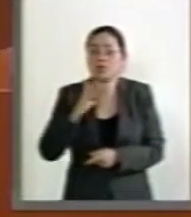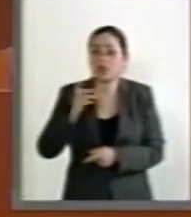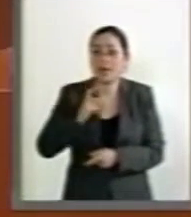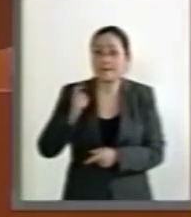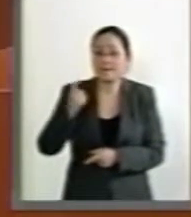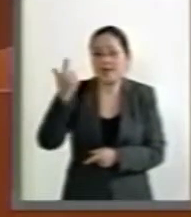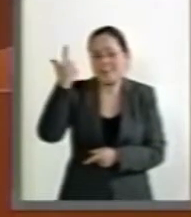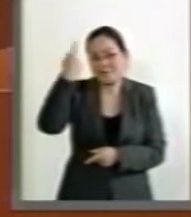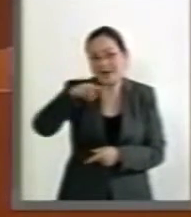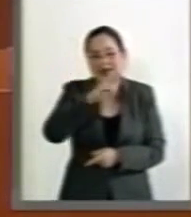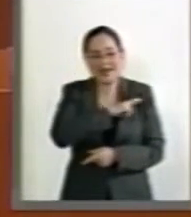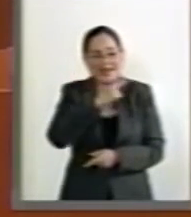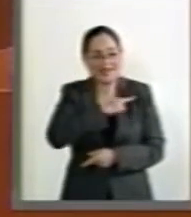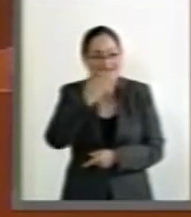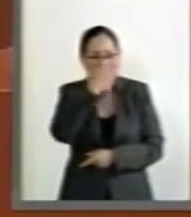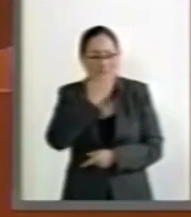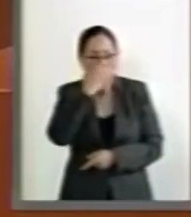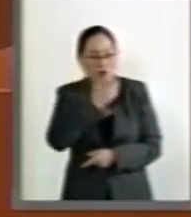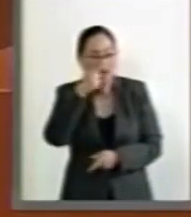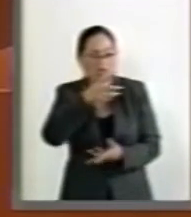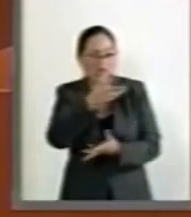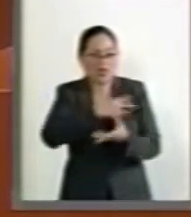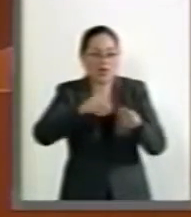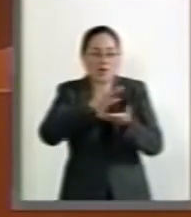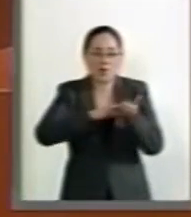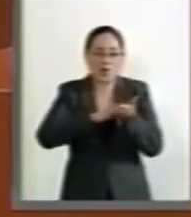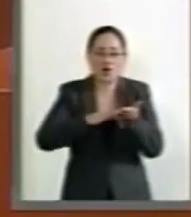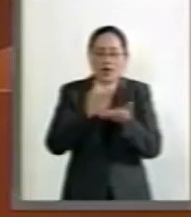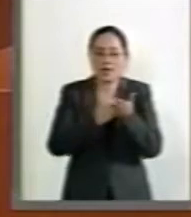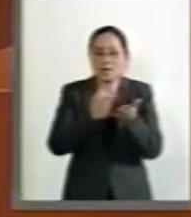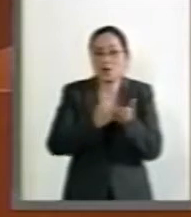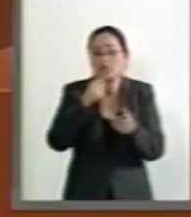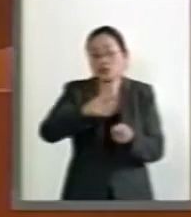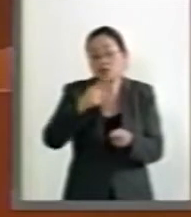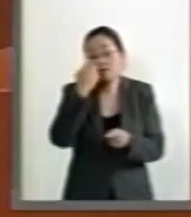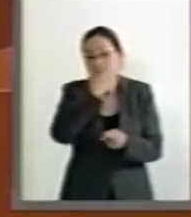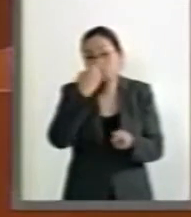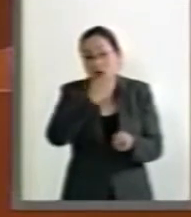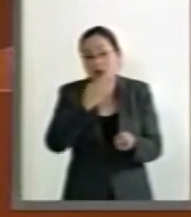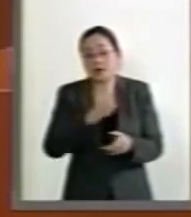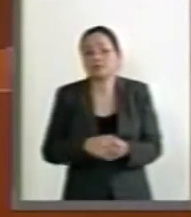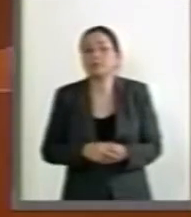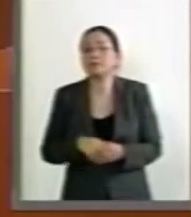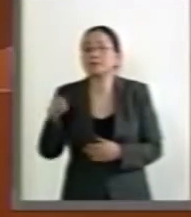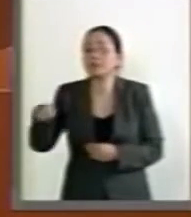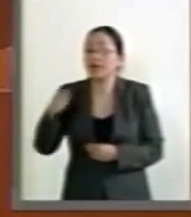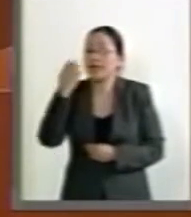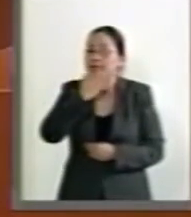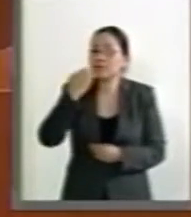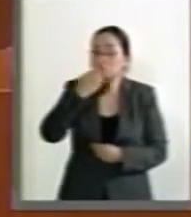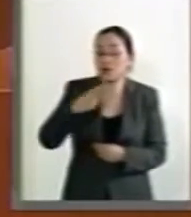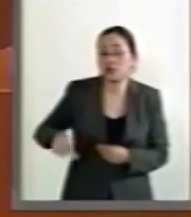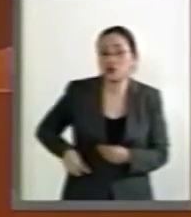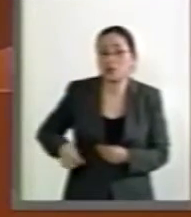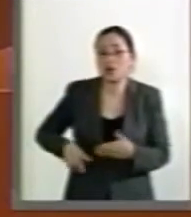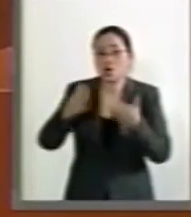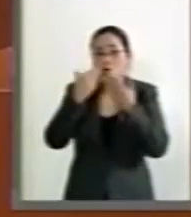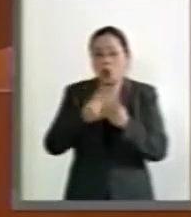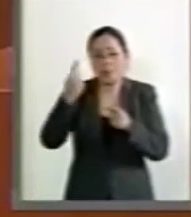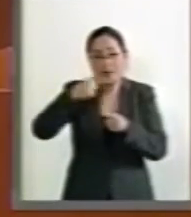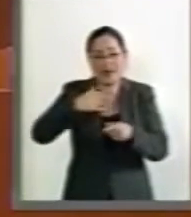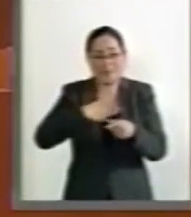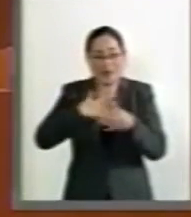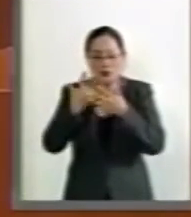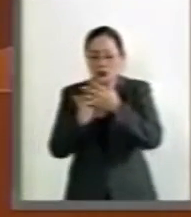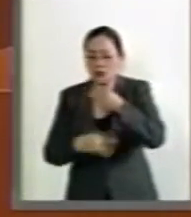colegiaturas es deducible de impuestos, la mitad de las escuelas públicas carecen de drenaje. Una